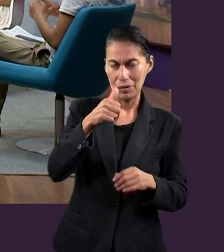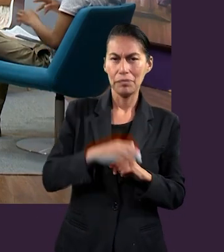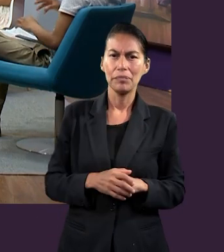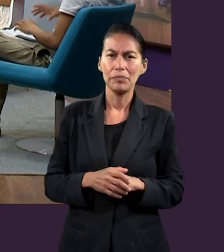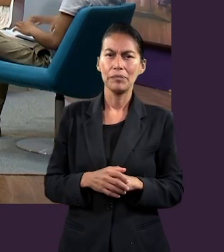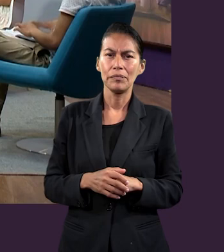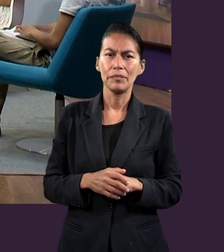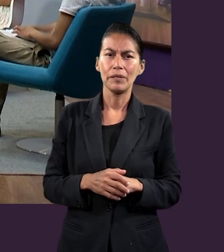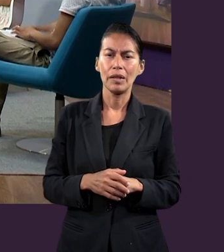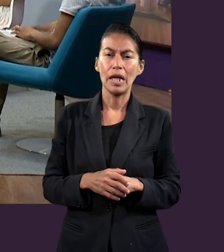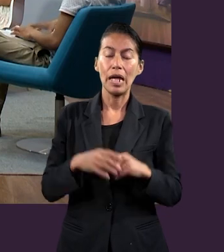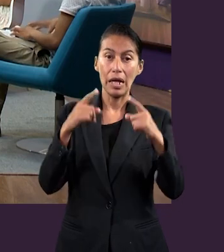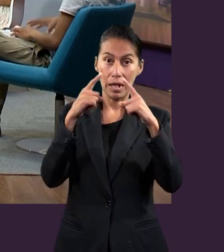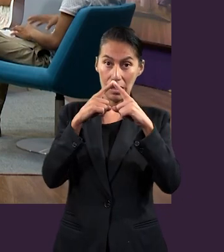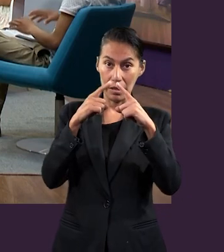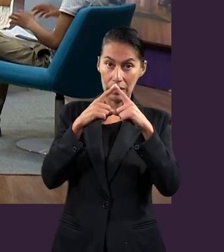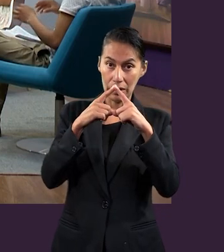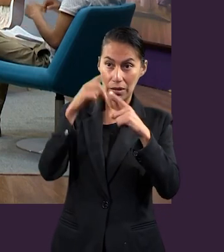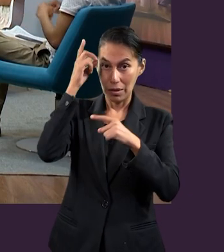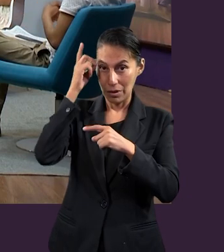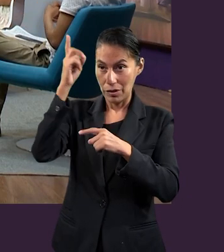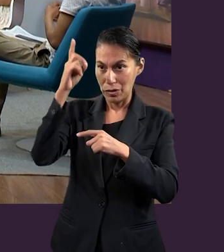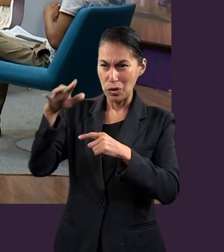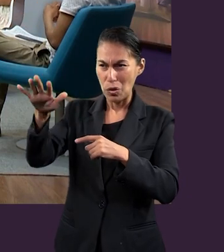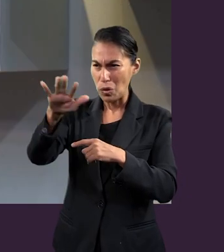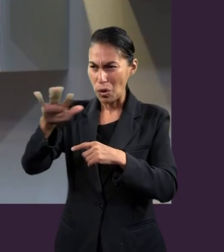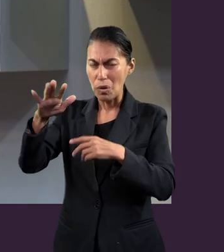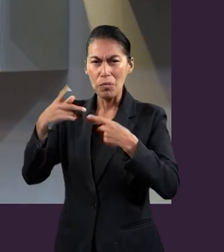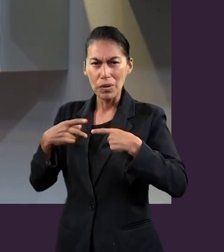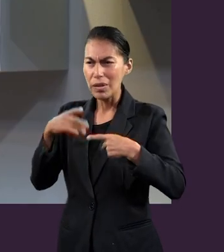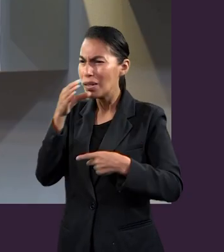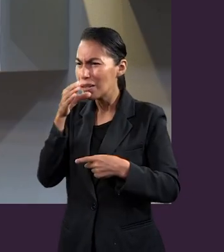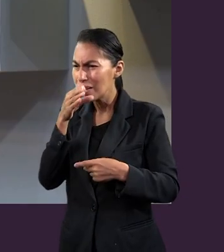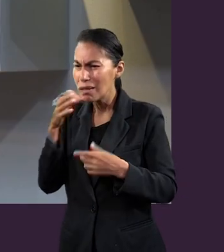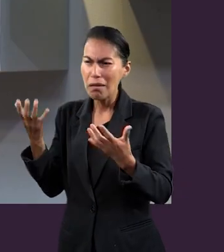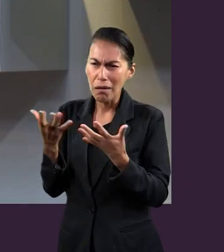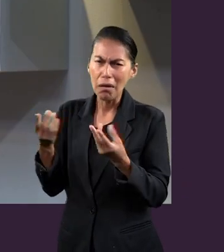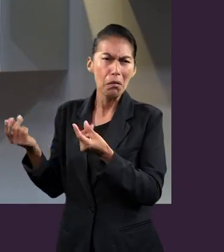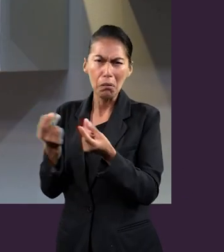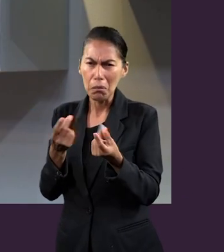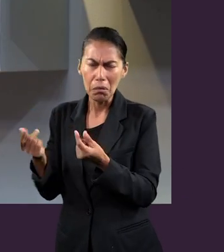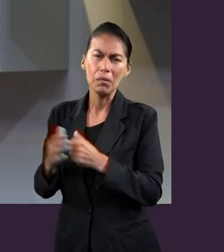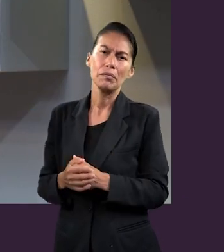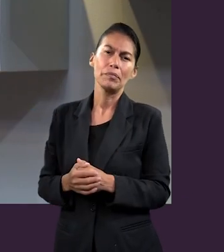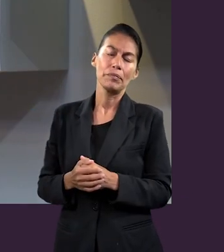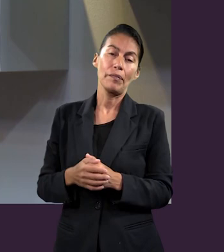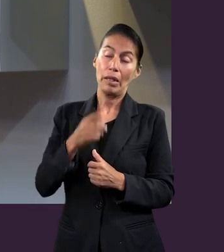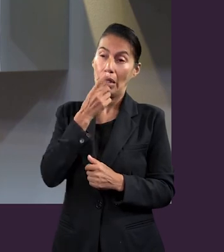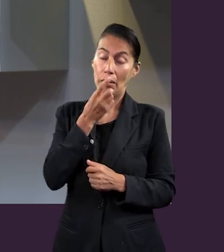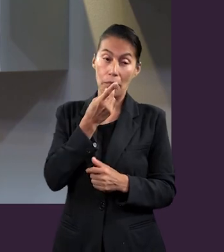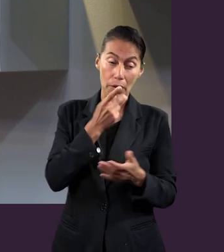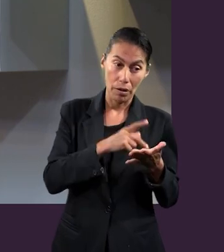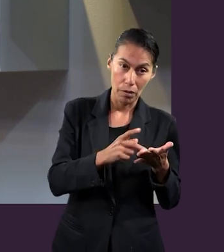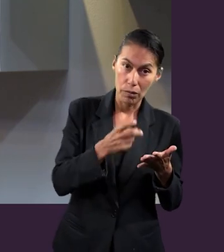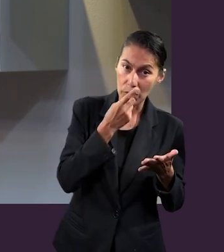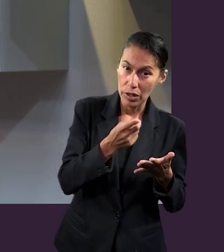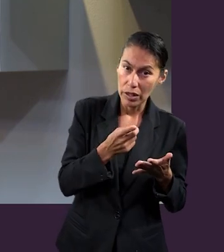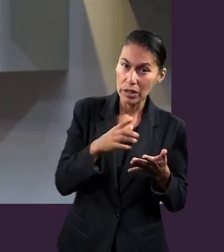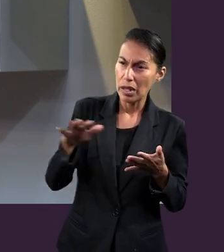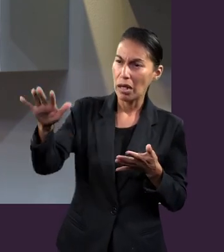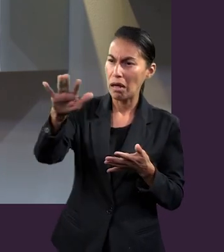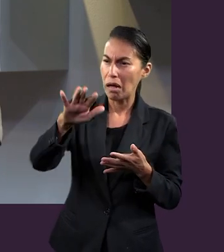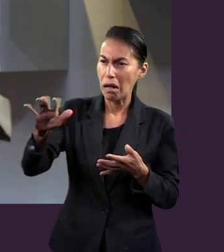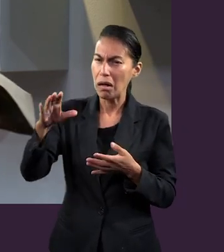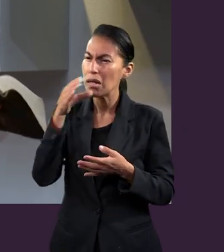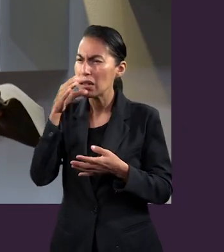presenta a la iglesia de Dios en acción. Pablo utiliza la metáfora de que la iglesia es